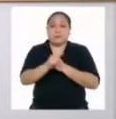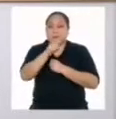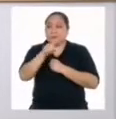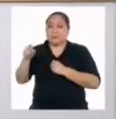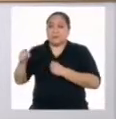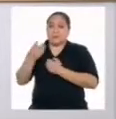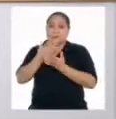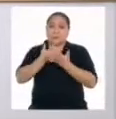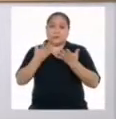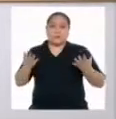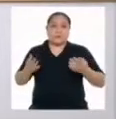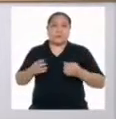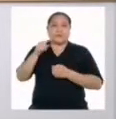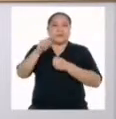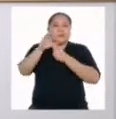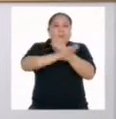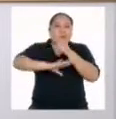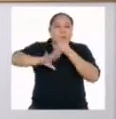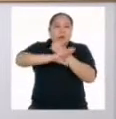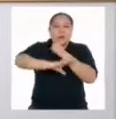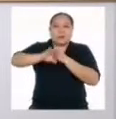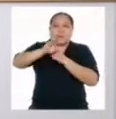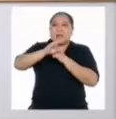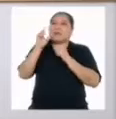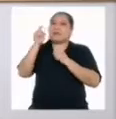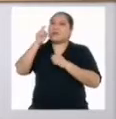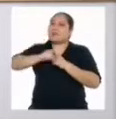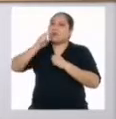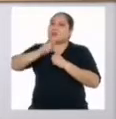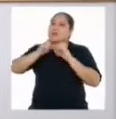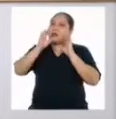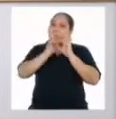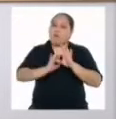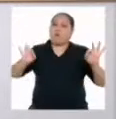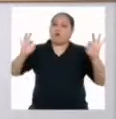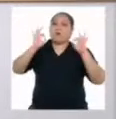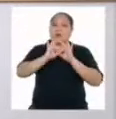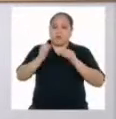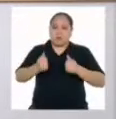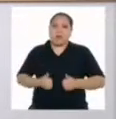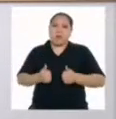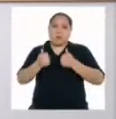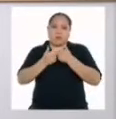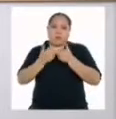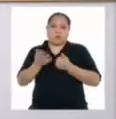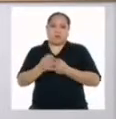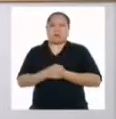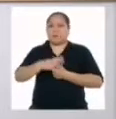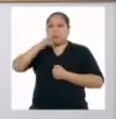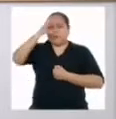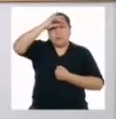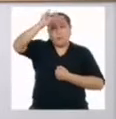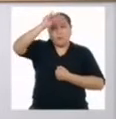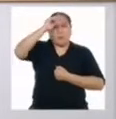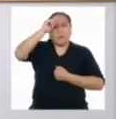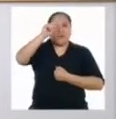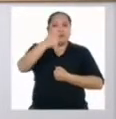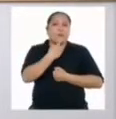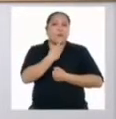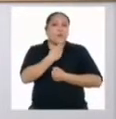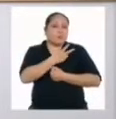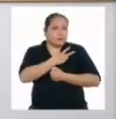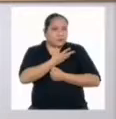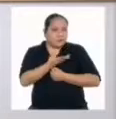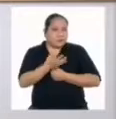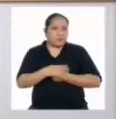son aquellas condiciones que son esenciales e imprescindibles para nuestra supervivencia. Chicas y chicos de